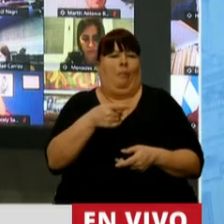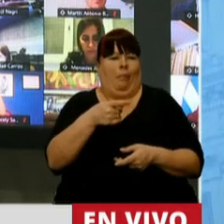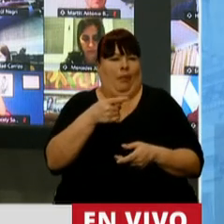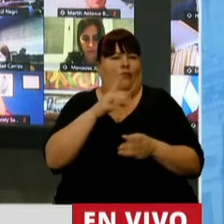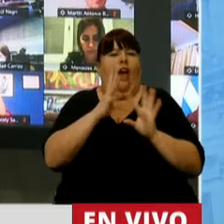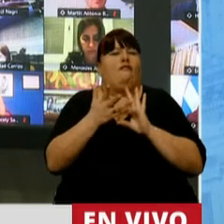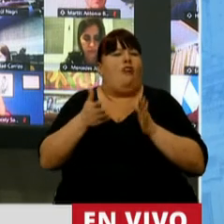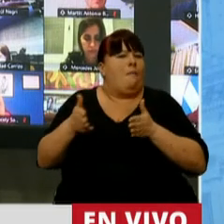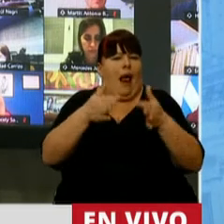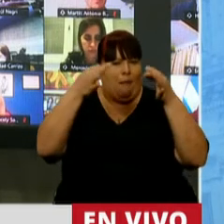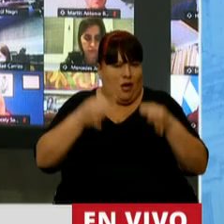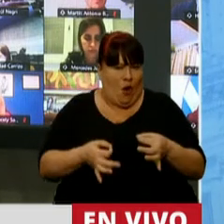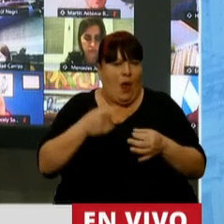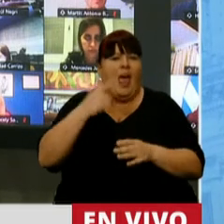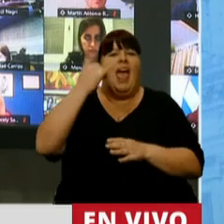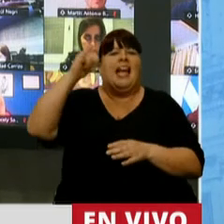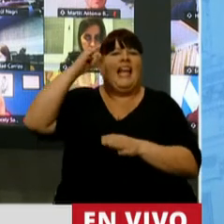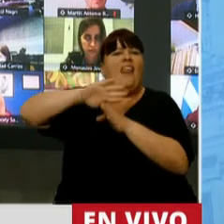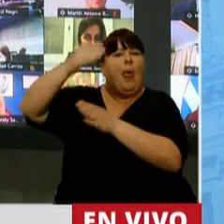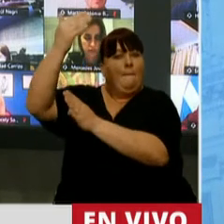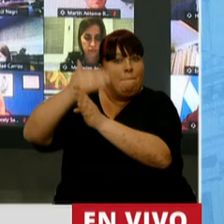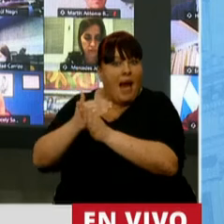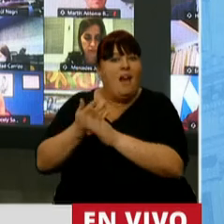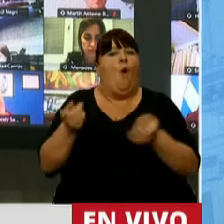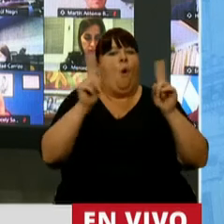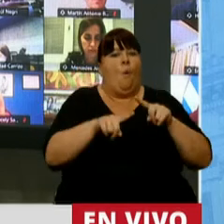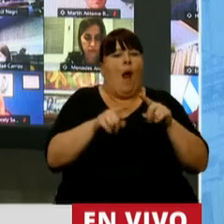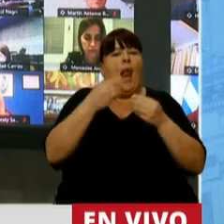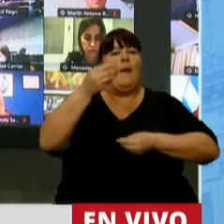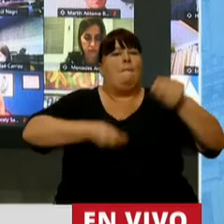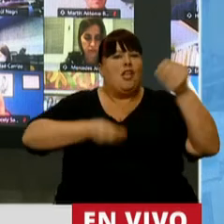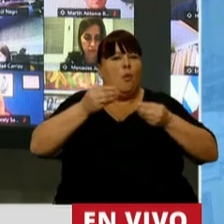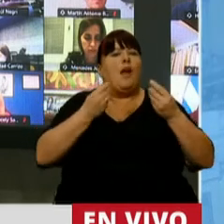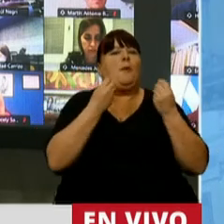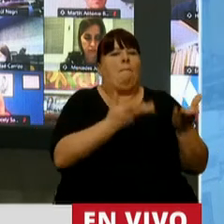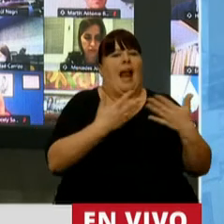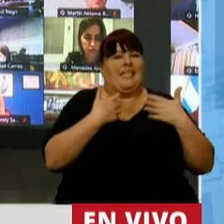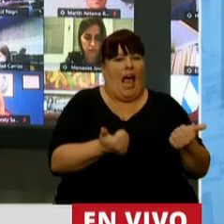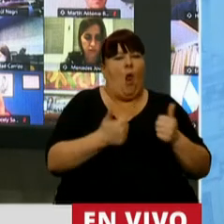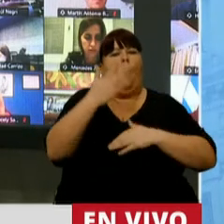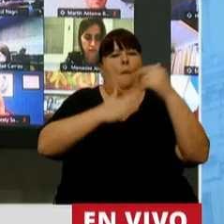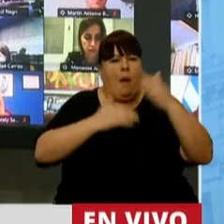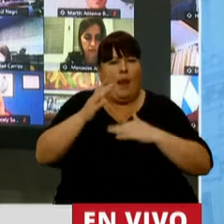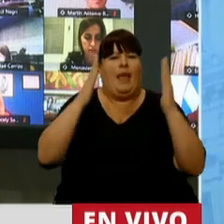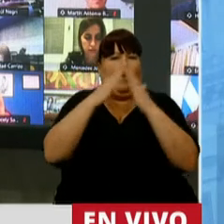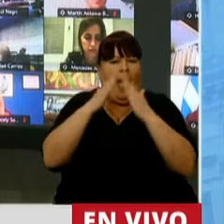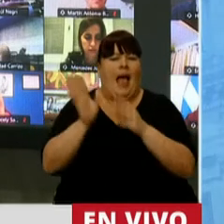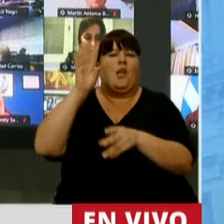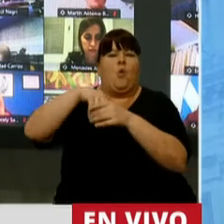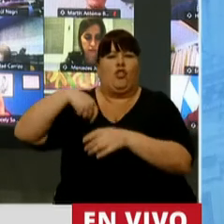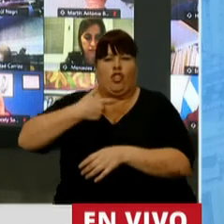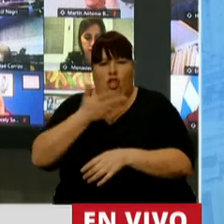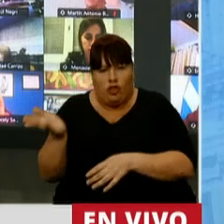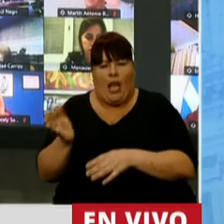claro camino. Bajan los intereses de la deuda y comienzan a recuperarse los presupuestos en salud pública, en infraestructura, en vivienda, en inclusión